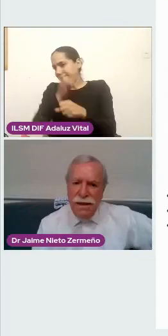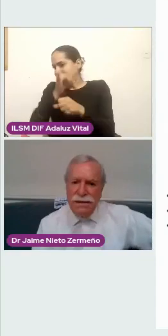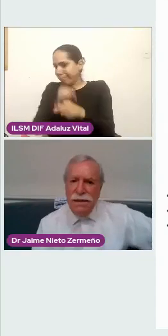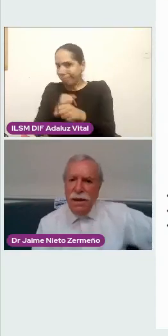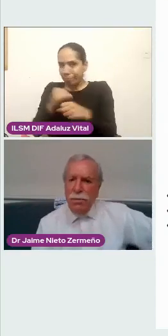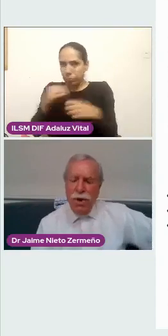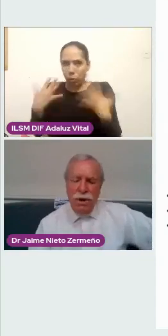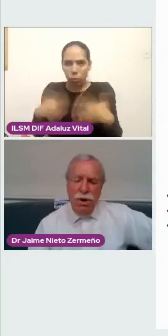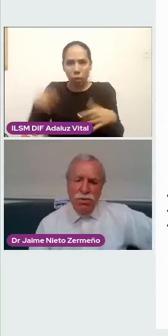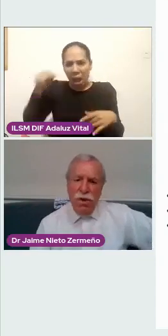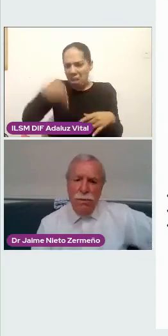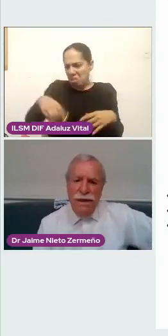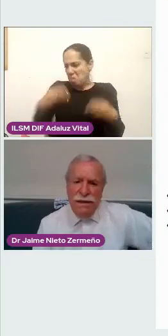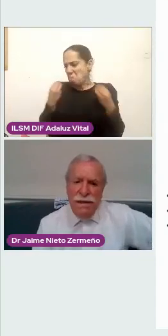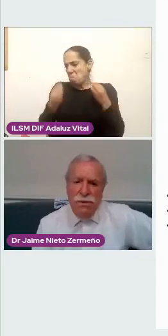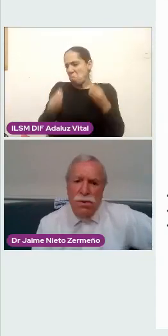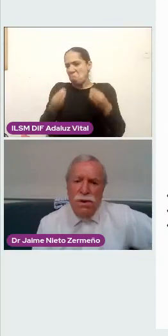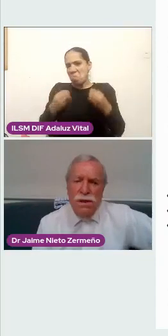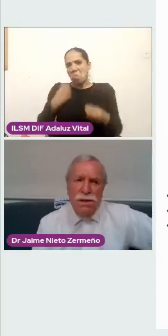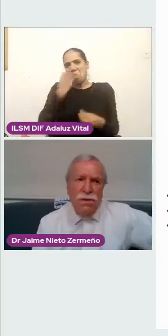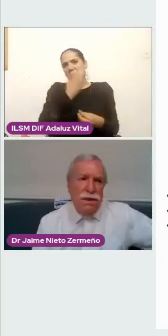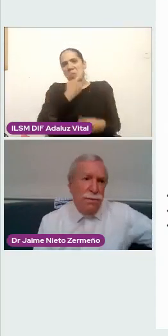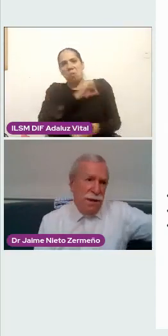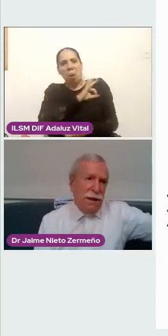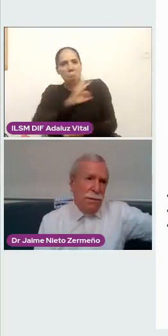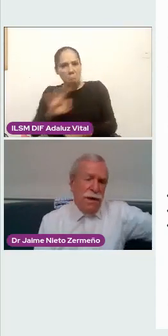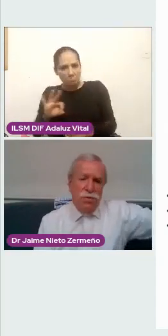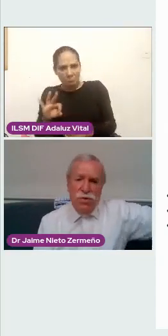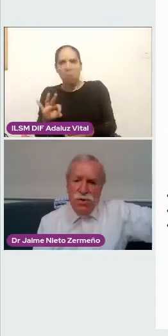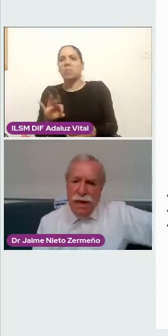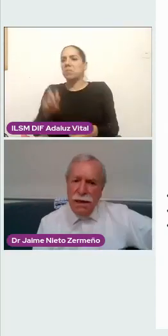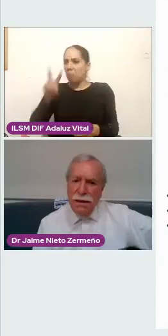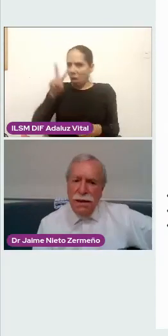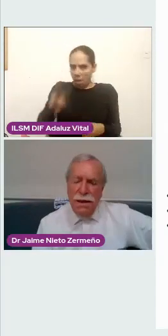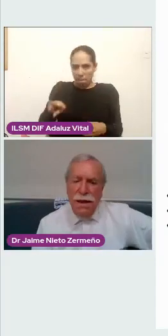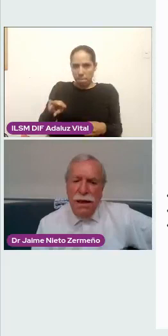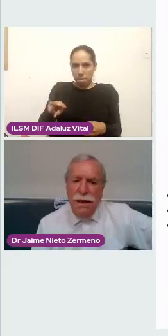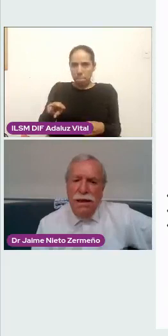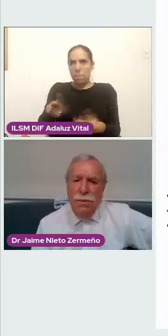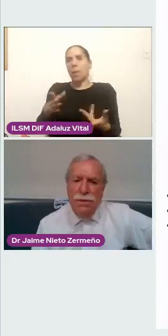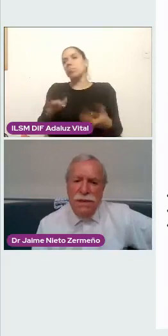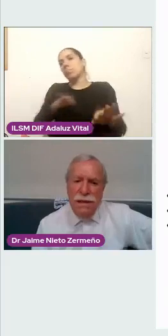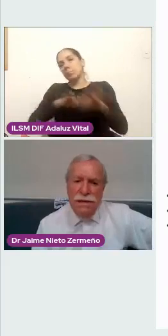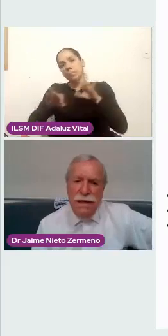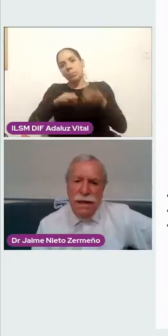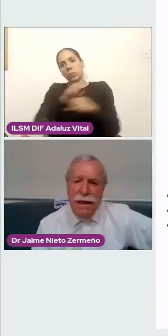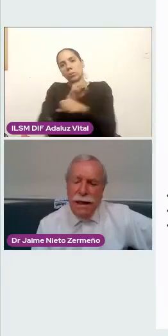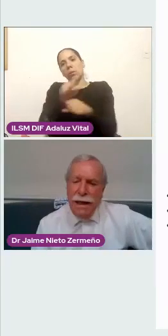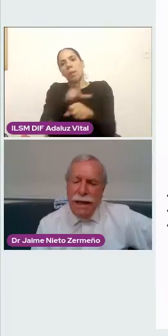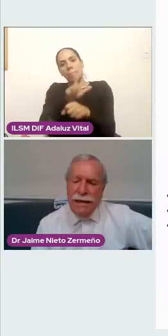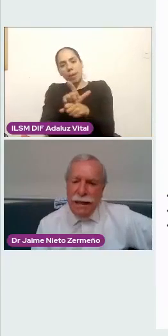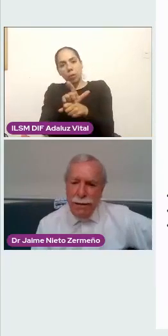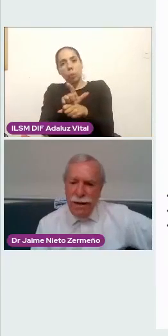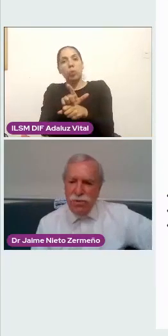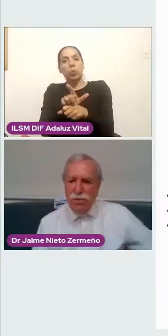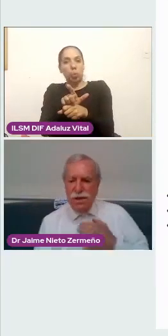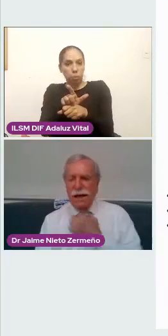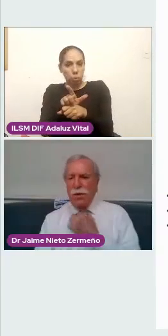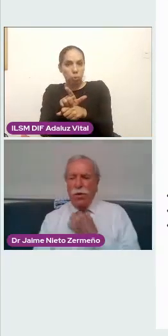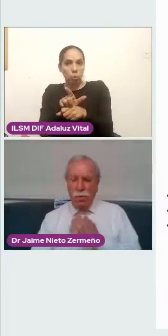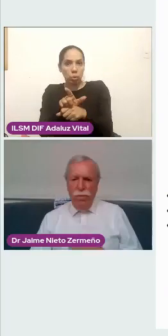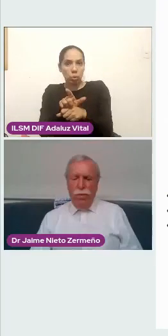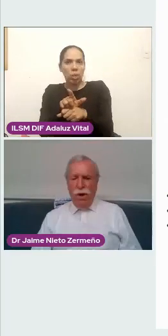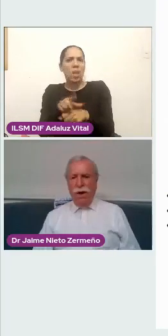doctoradas, pero, y no solamente esto, sino también trabajo social. Debo decirles que el trabajo